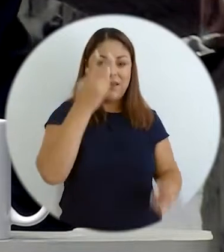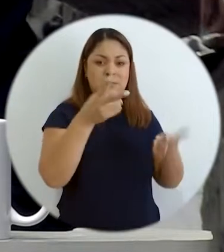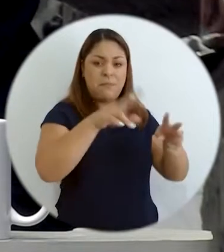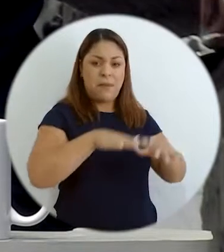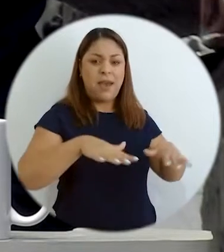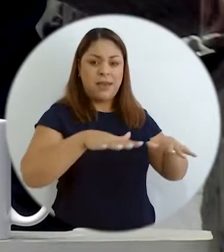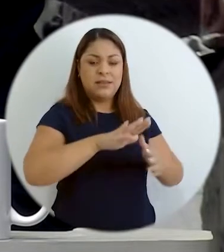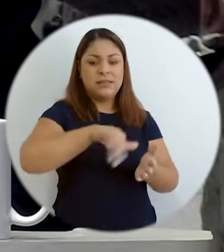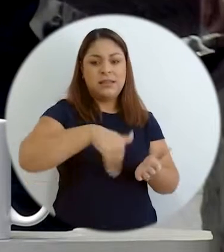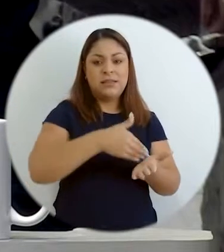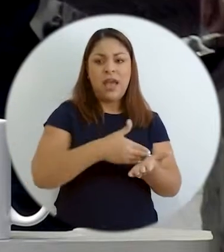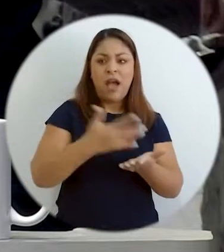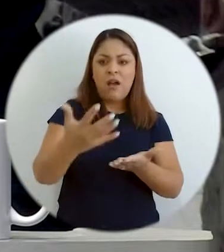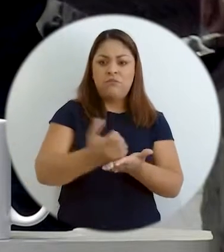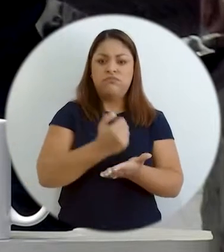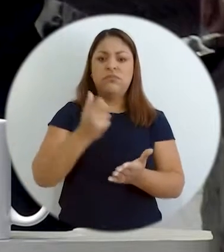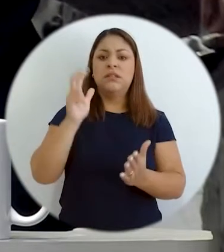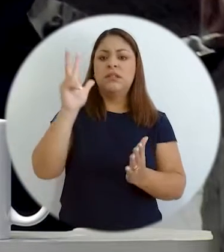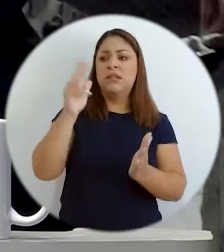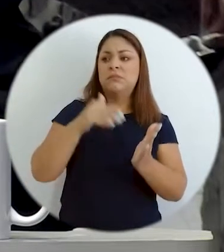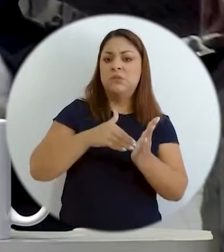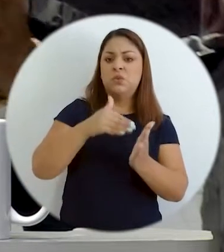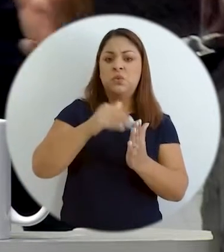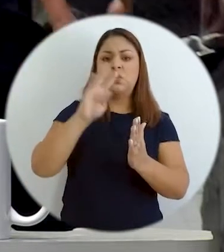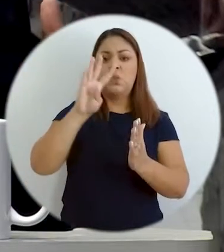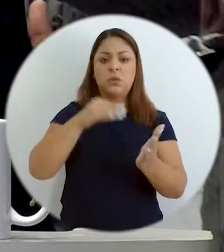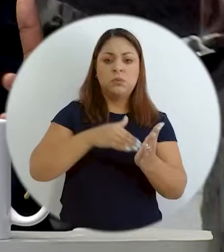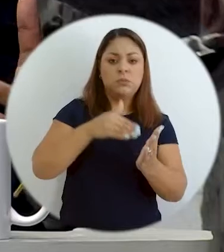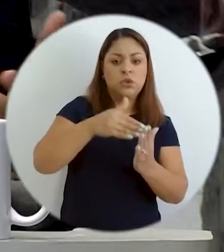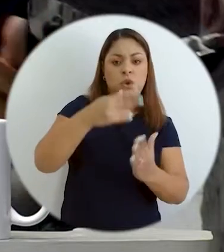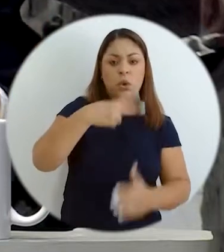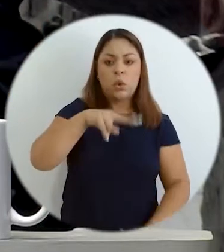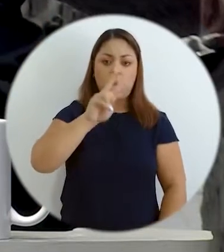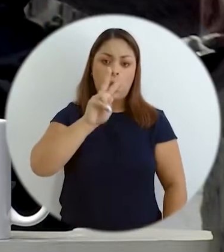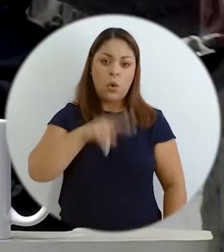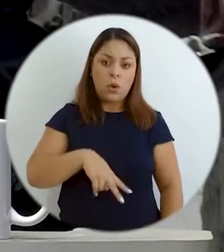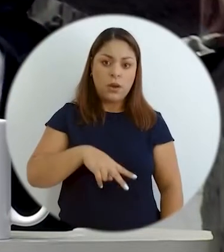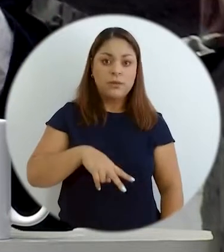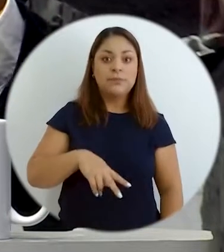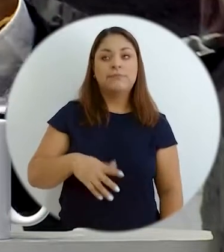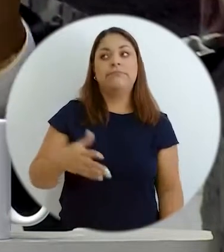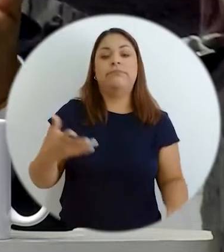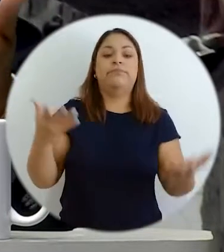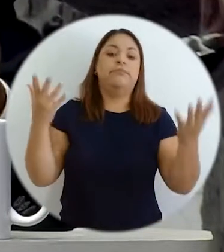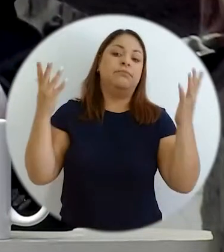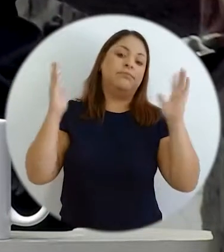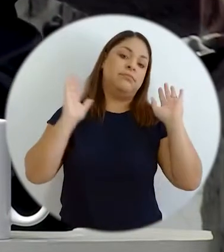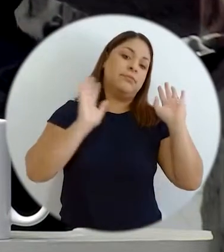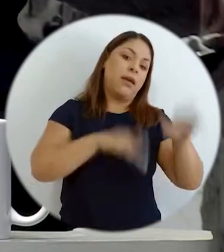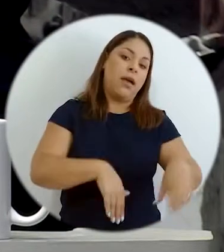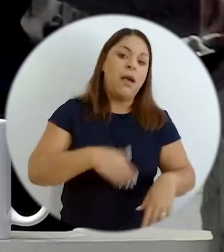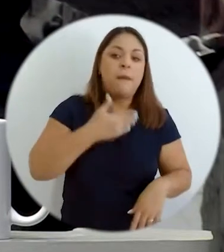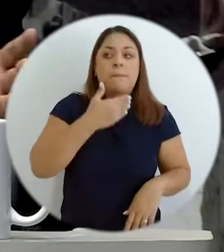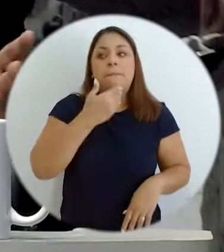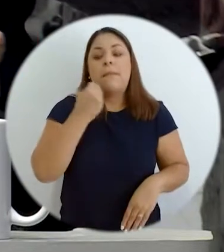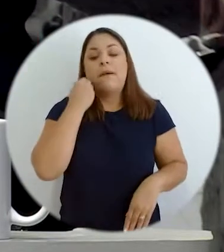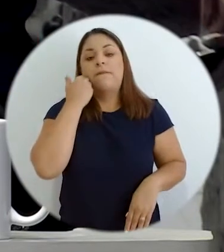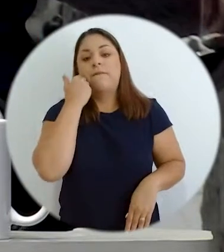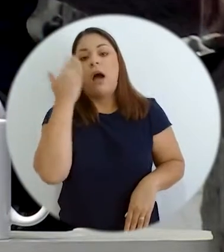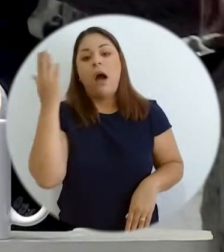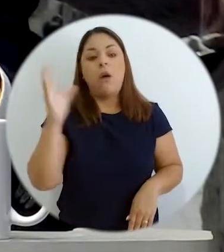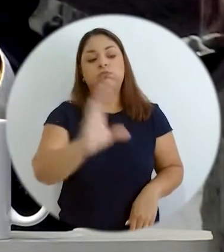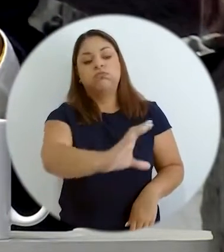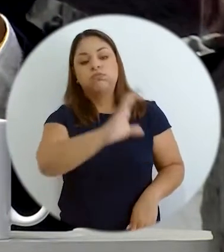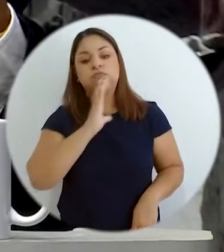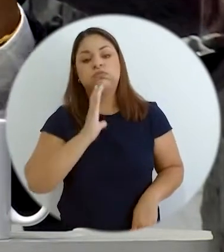ingresos de tres, cuatro millones de colones en grupos familiares, donde eso le permite un nivel de liquidez